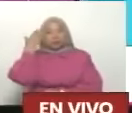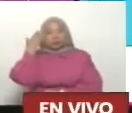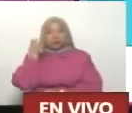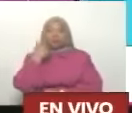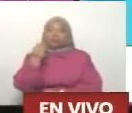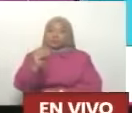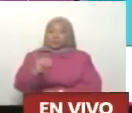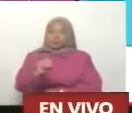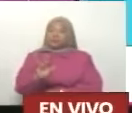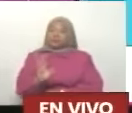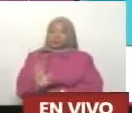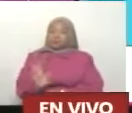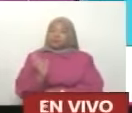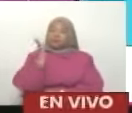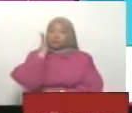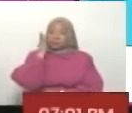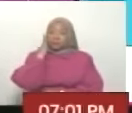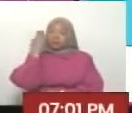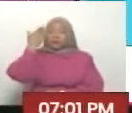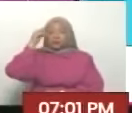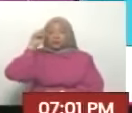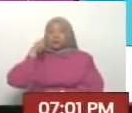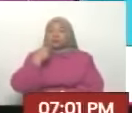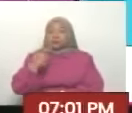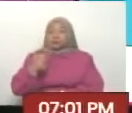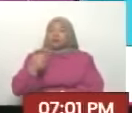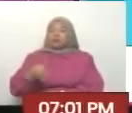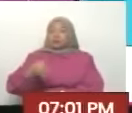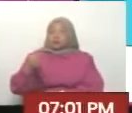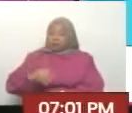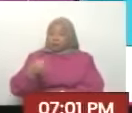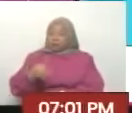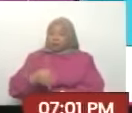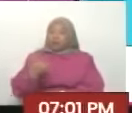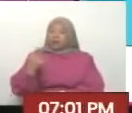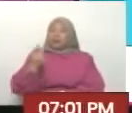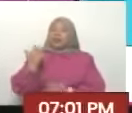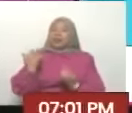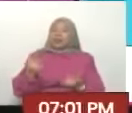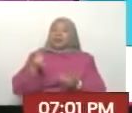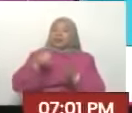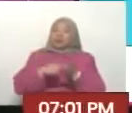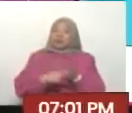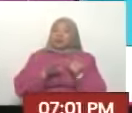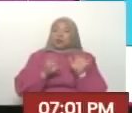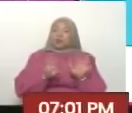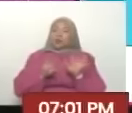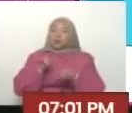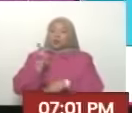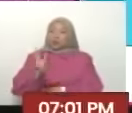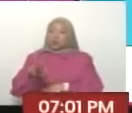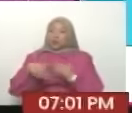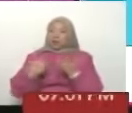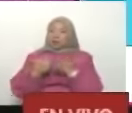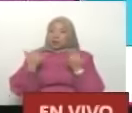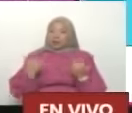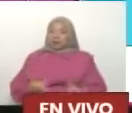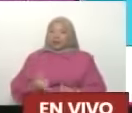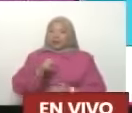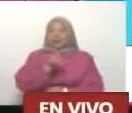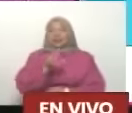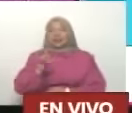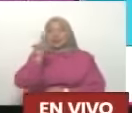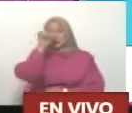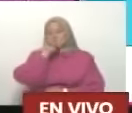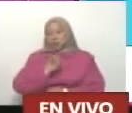y del 92 hasta nuestros días pasaron 32